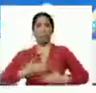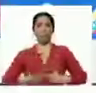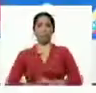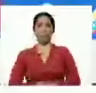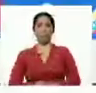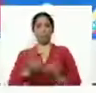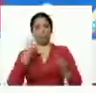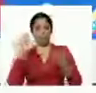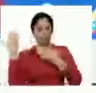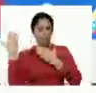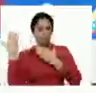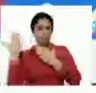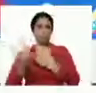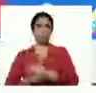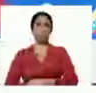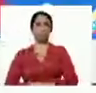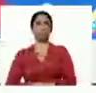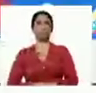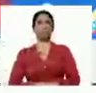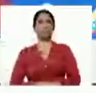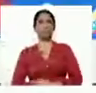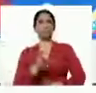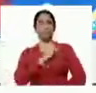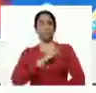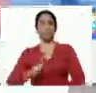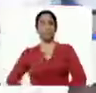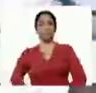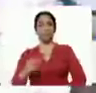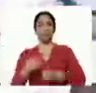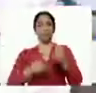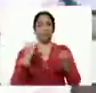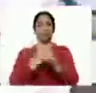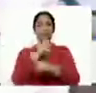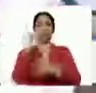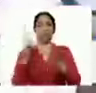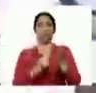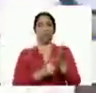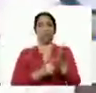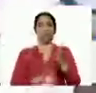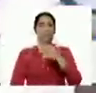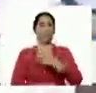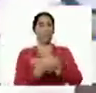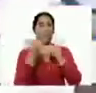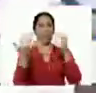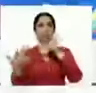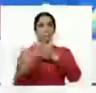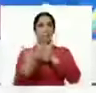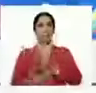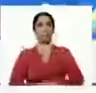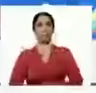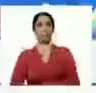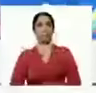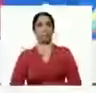ahí está pues ahí está vicepresidenta le hice el trabajo completico vámonos directo al Estado Varina